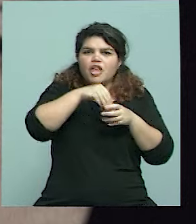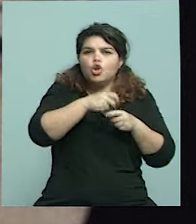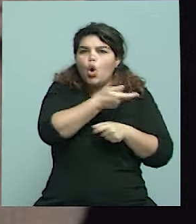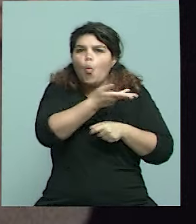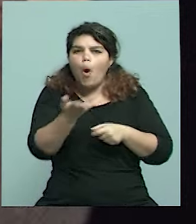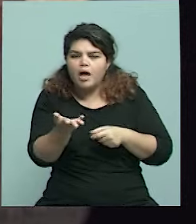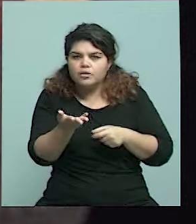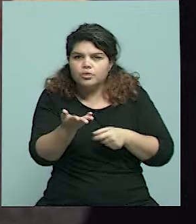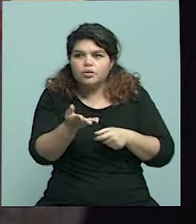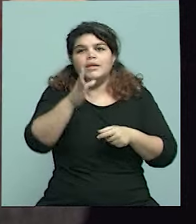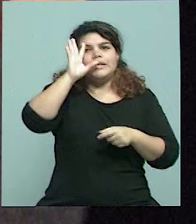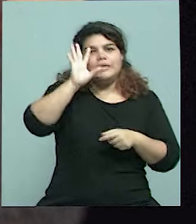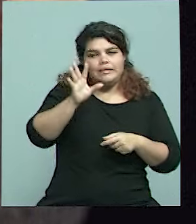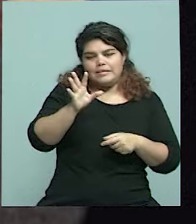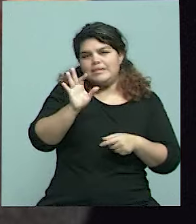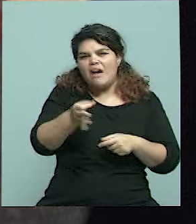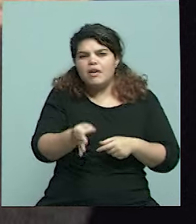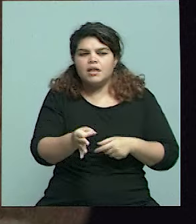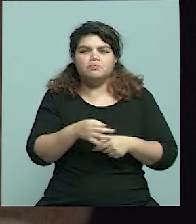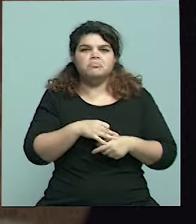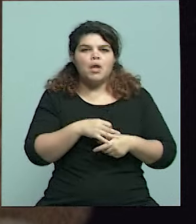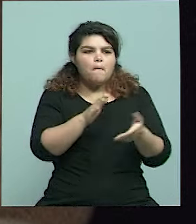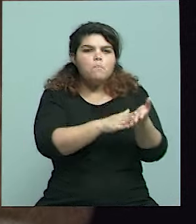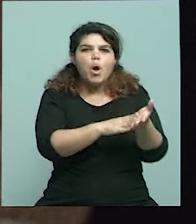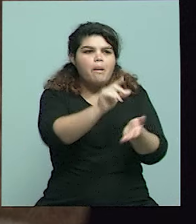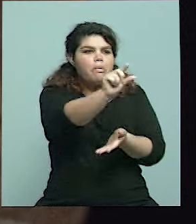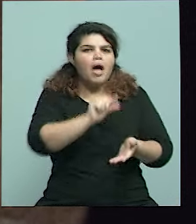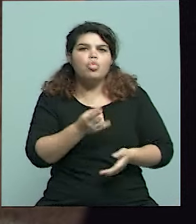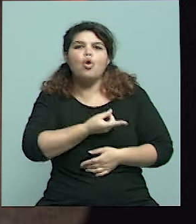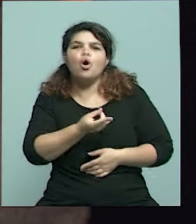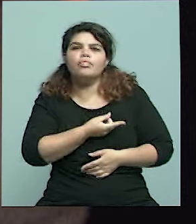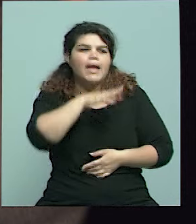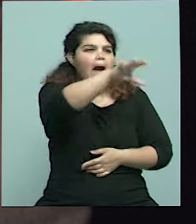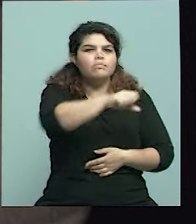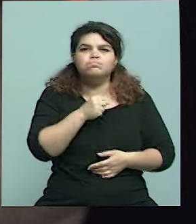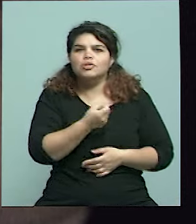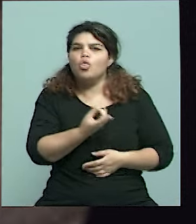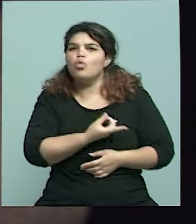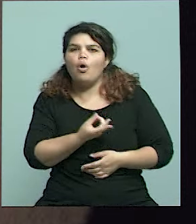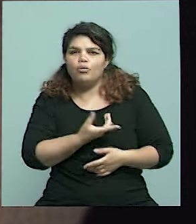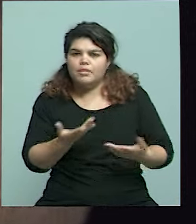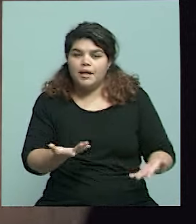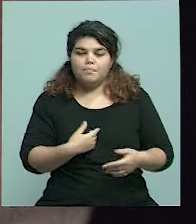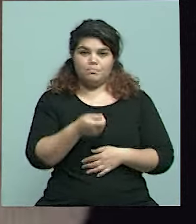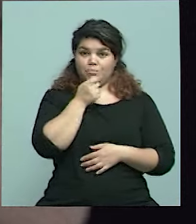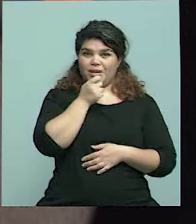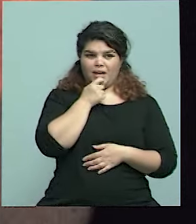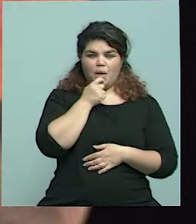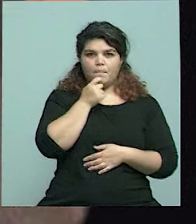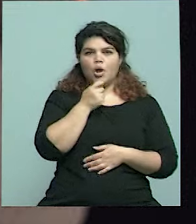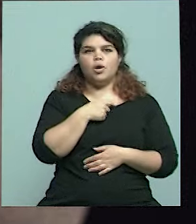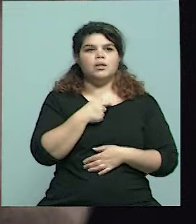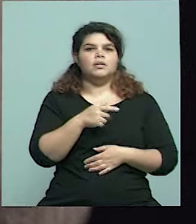de dónde se levanta ese rastro. Si es algo que está hace mucho tiempo a la